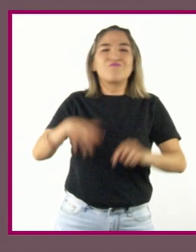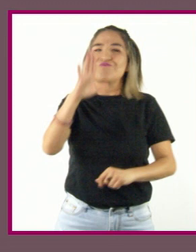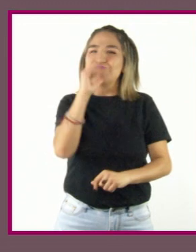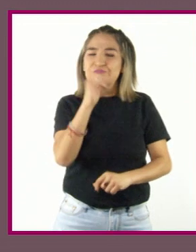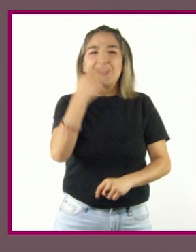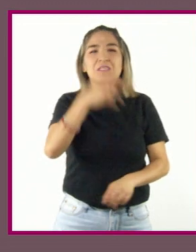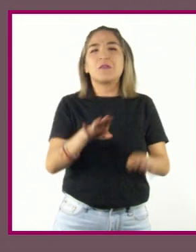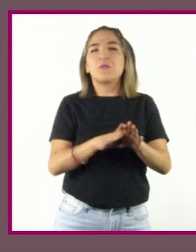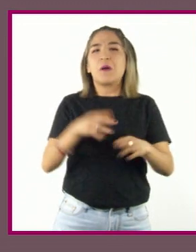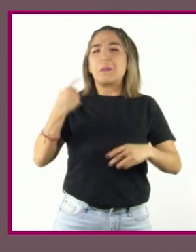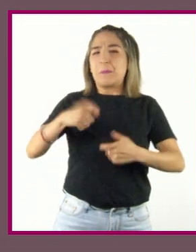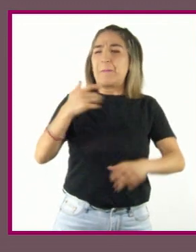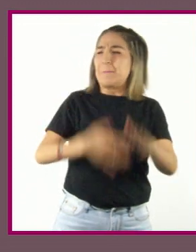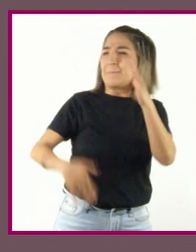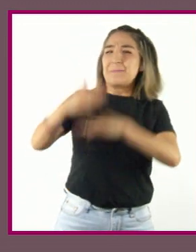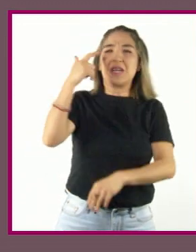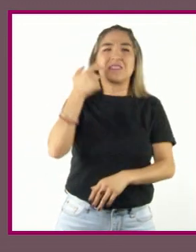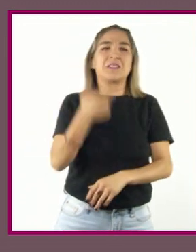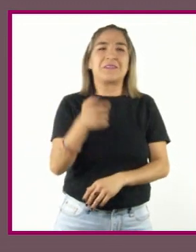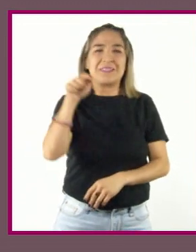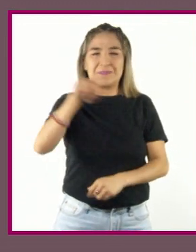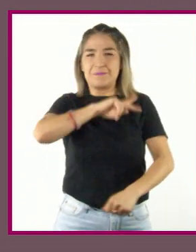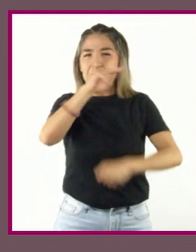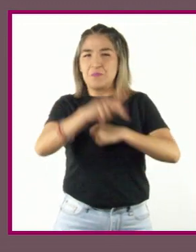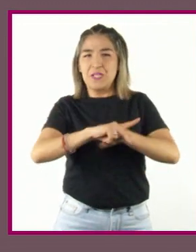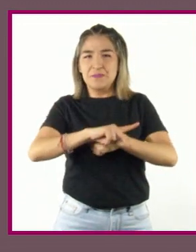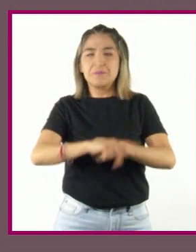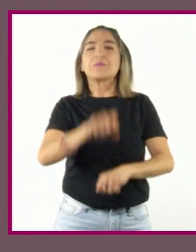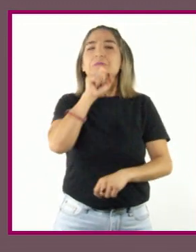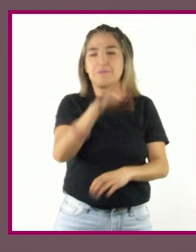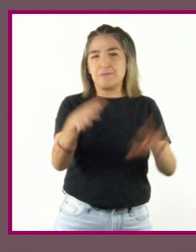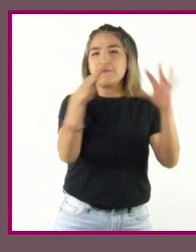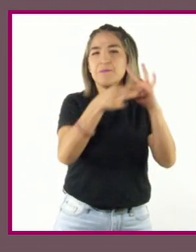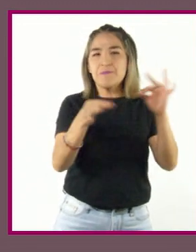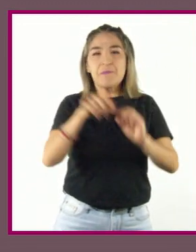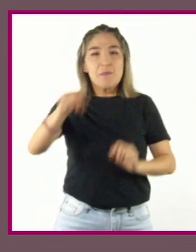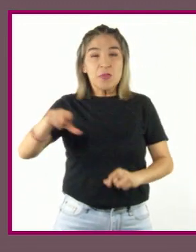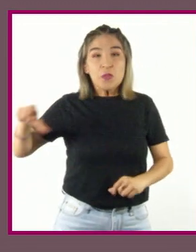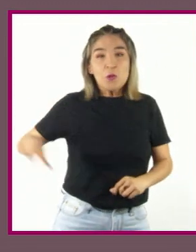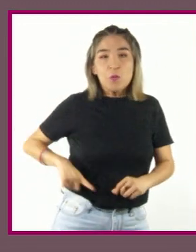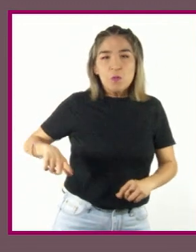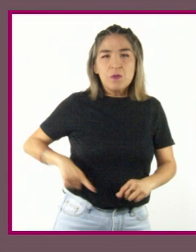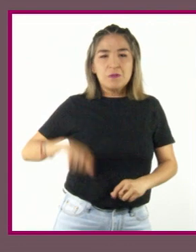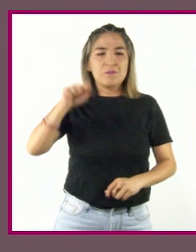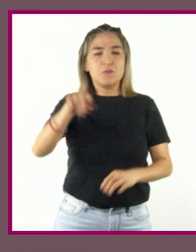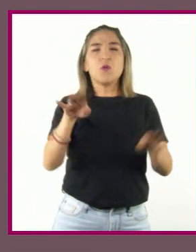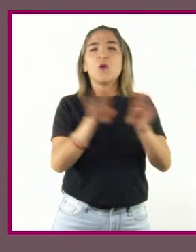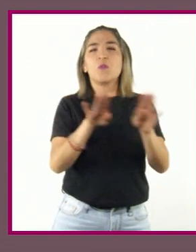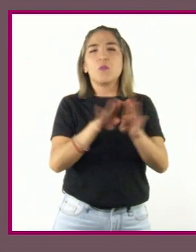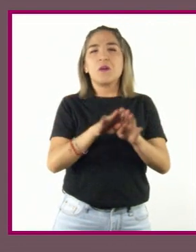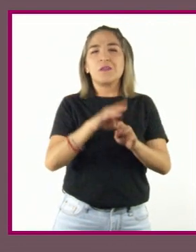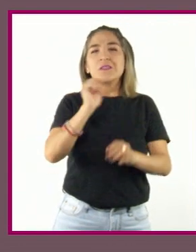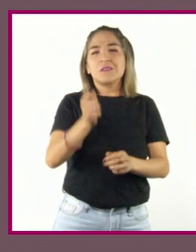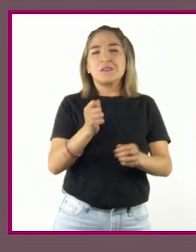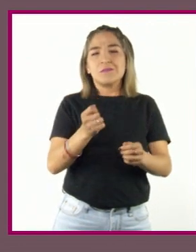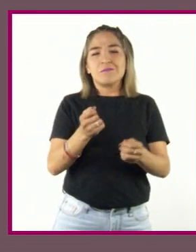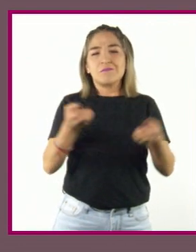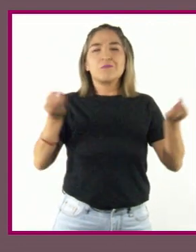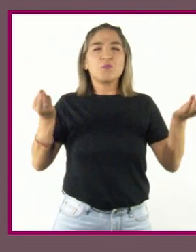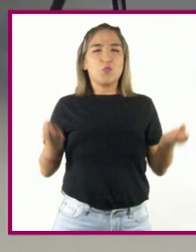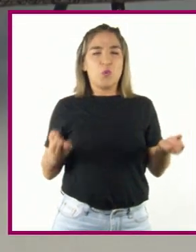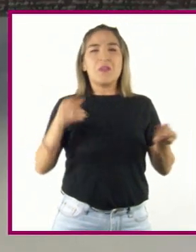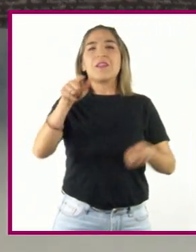económicos más importantes de ese país. Cabe mencionar que su gobierno budista es intolerante con otras